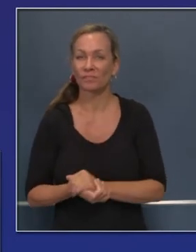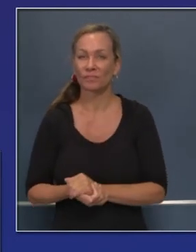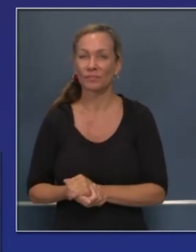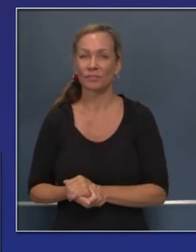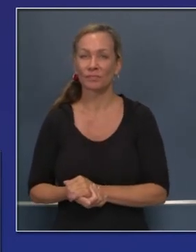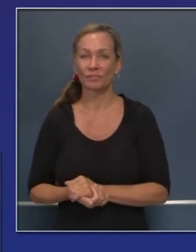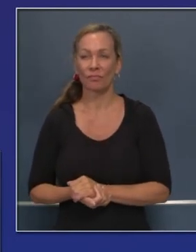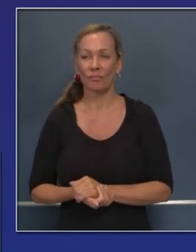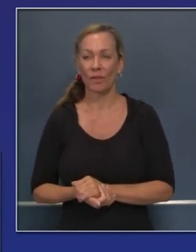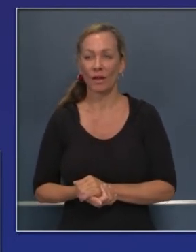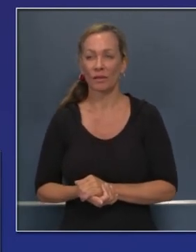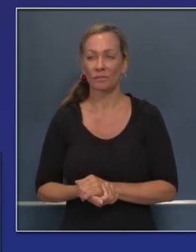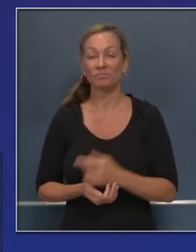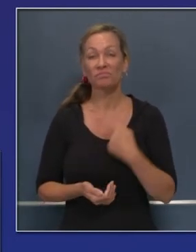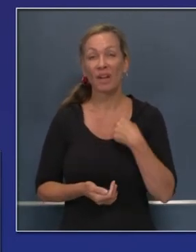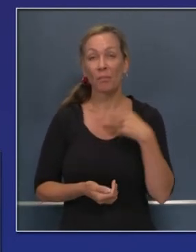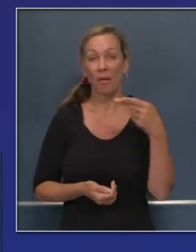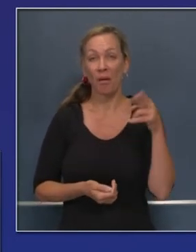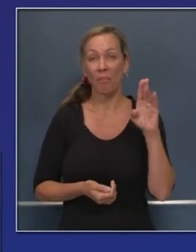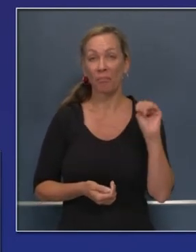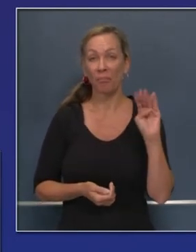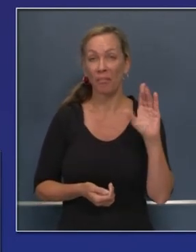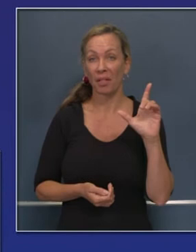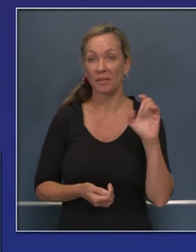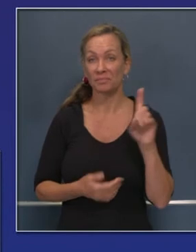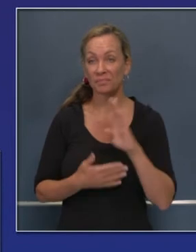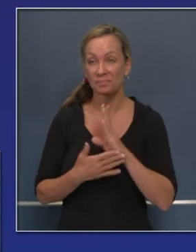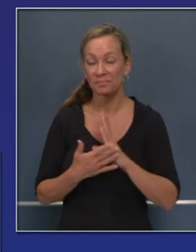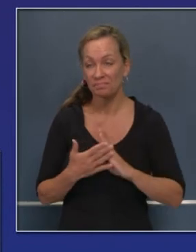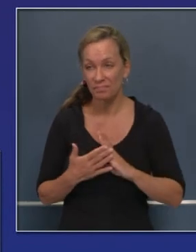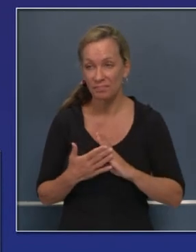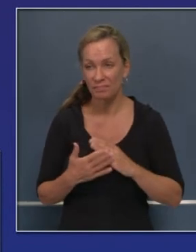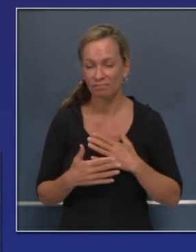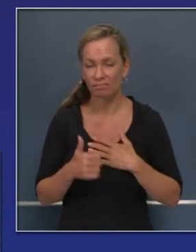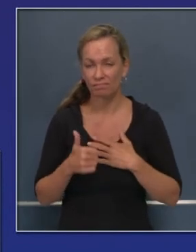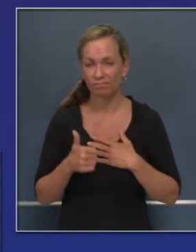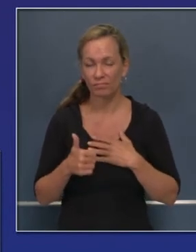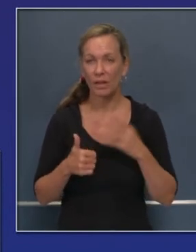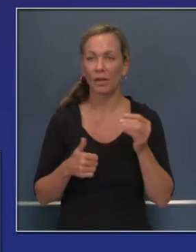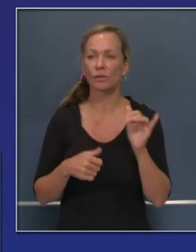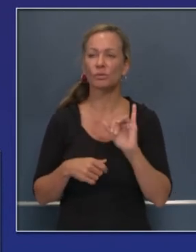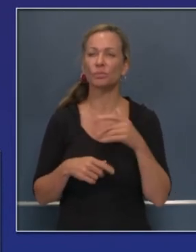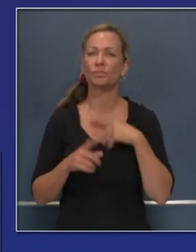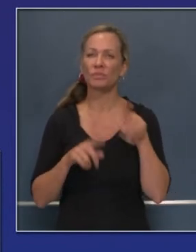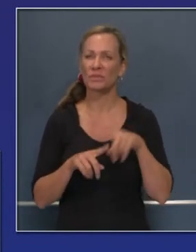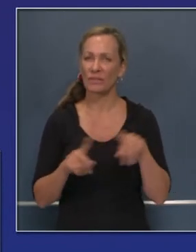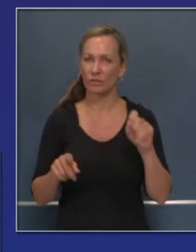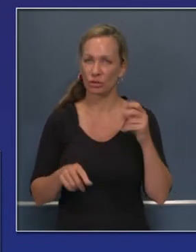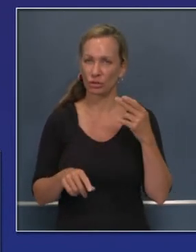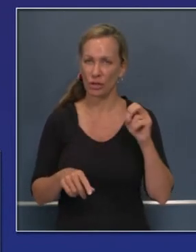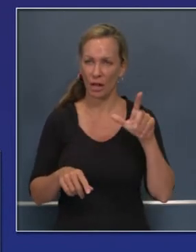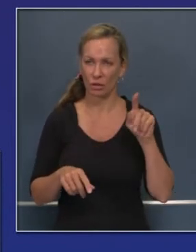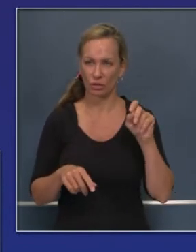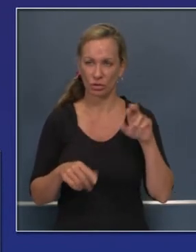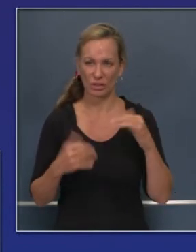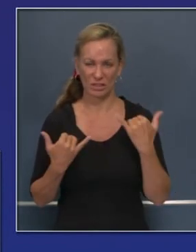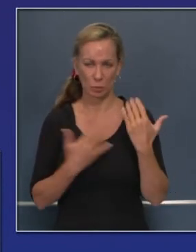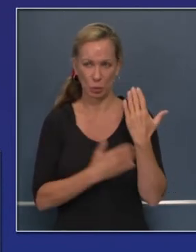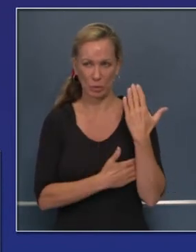Me siento muy, me impresiona también que había un